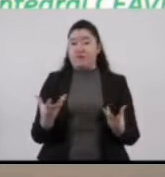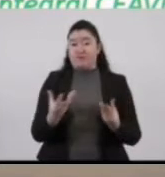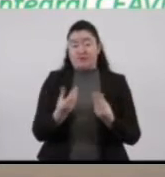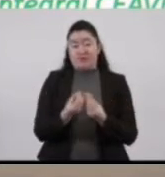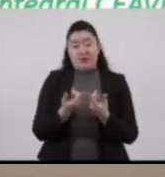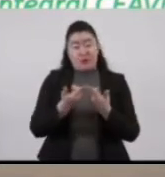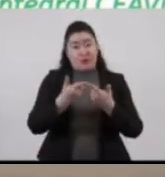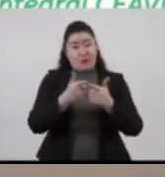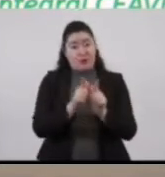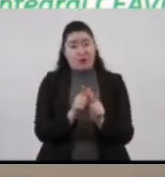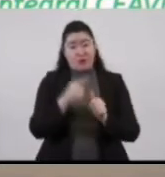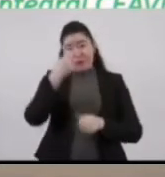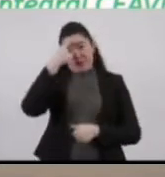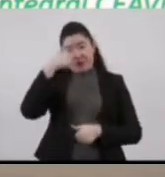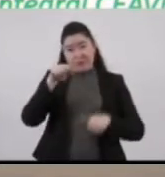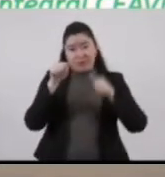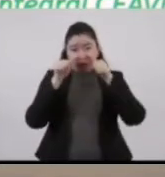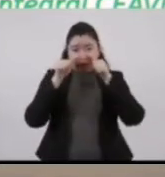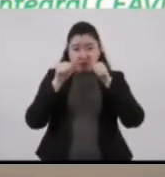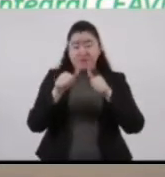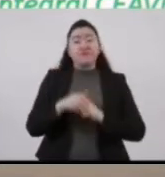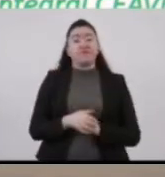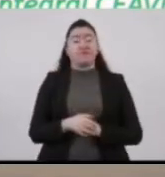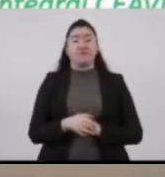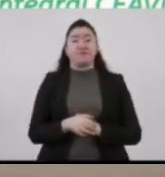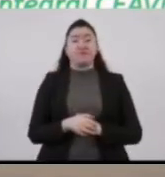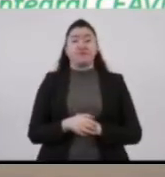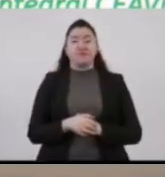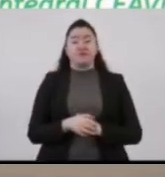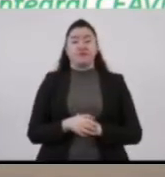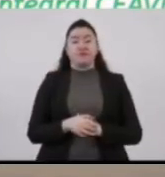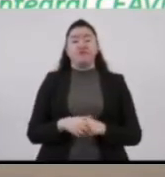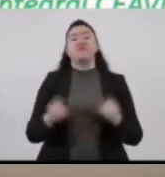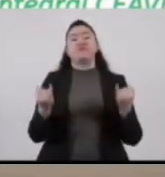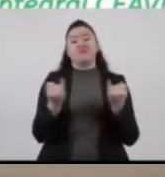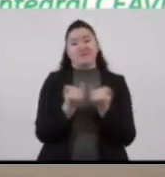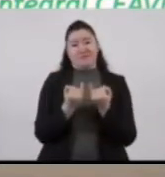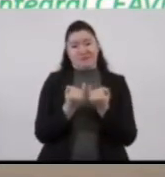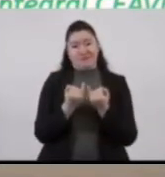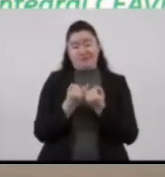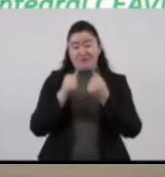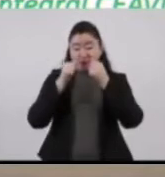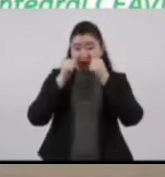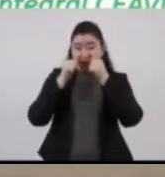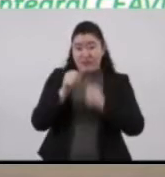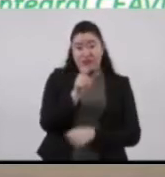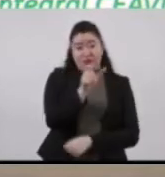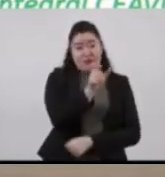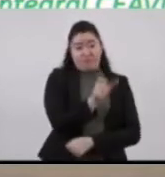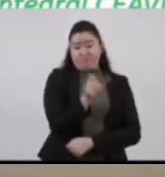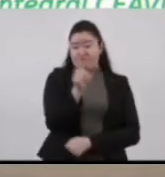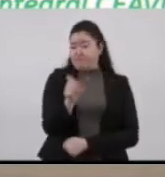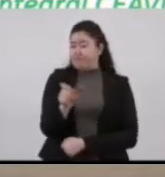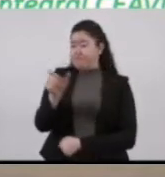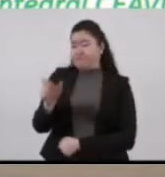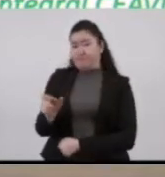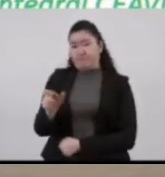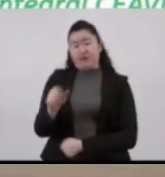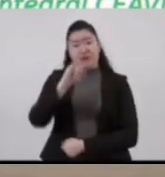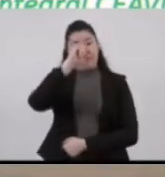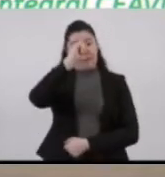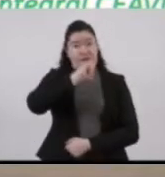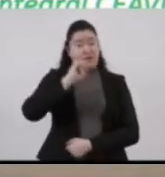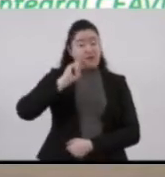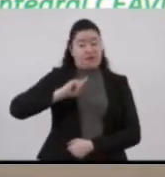brigadas para medidas de asistencia, con la atención y seguimiento personalizado que nos ha exhortado la jefa de